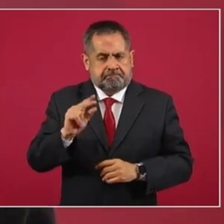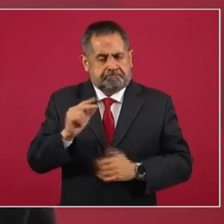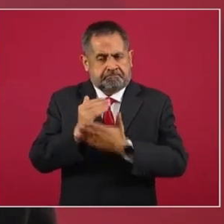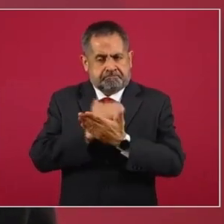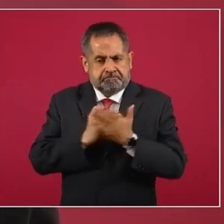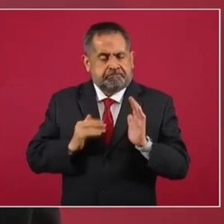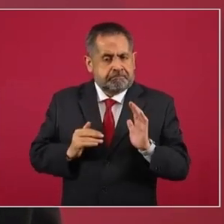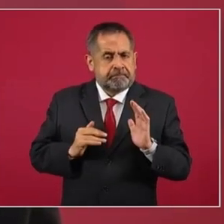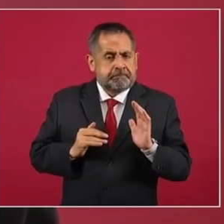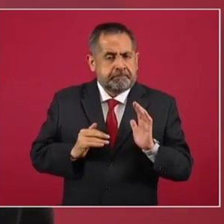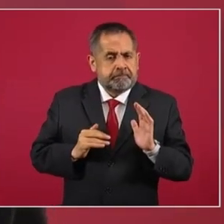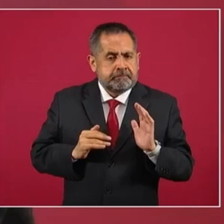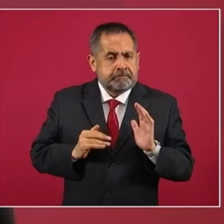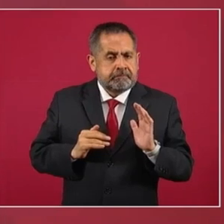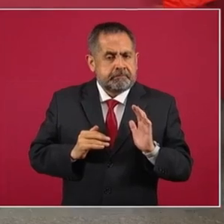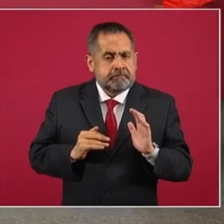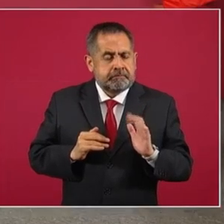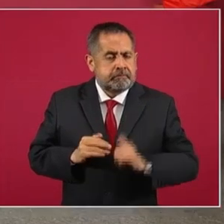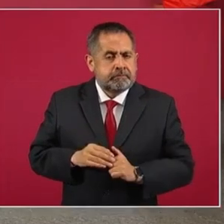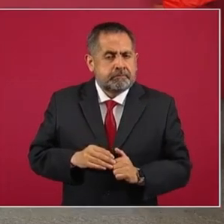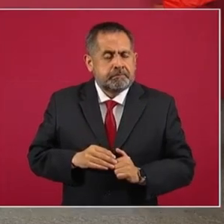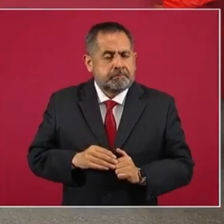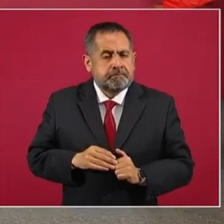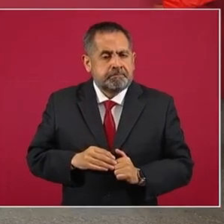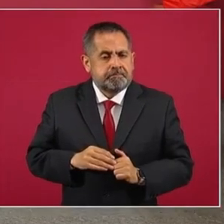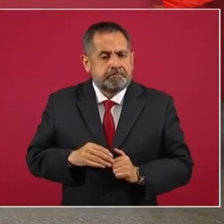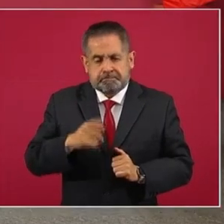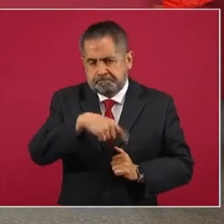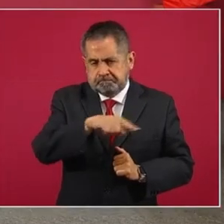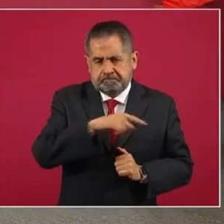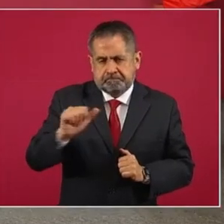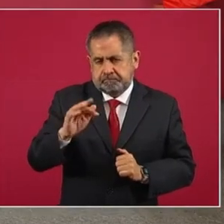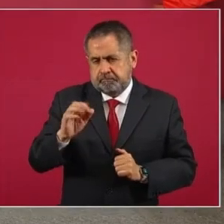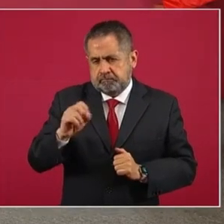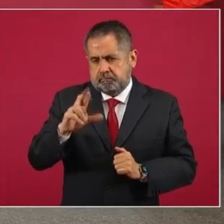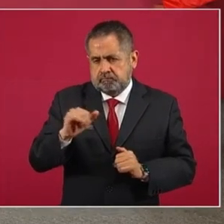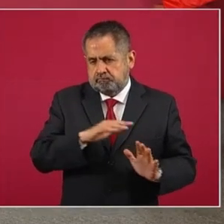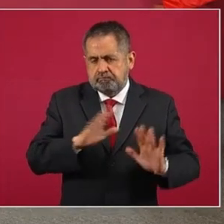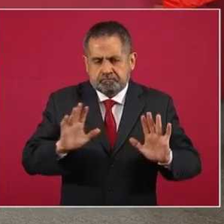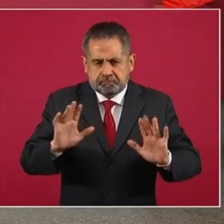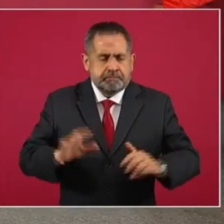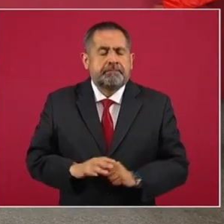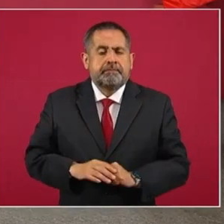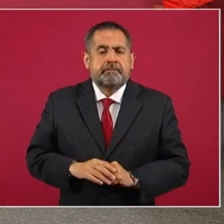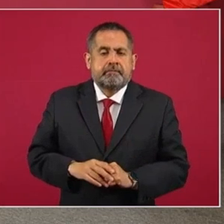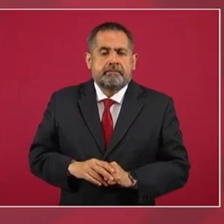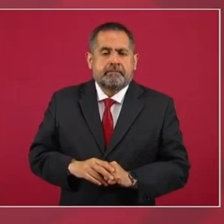fondos, del manejo de estos fondos.